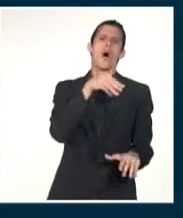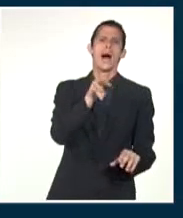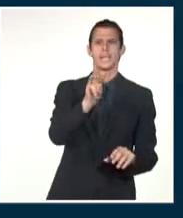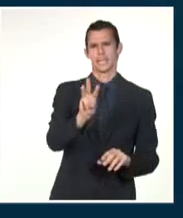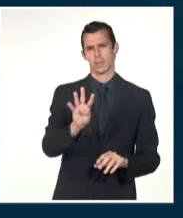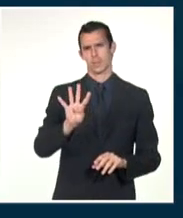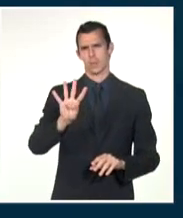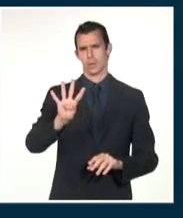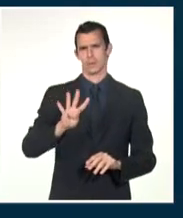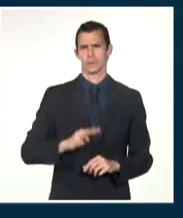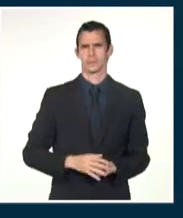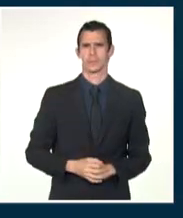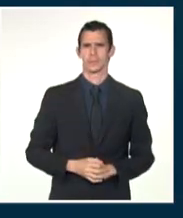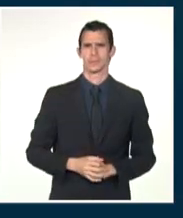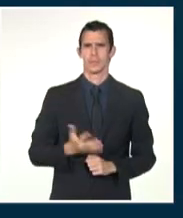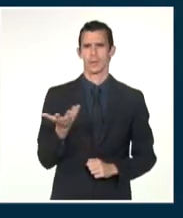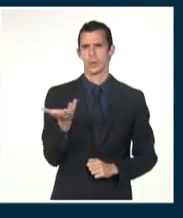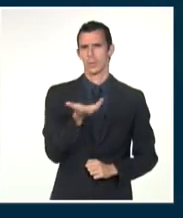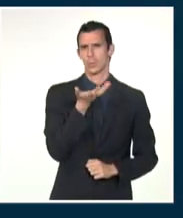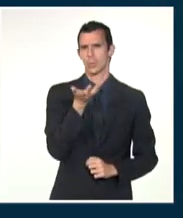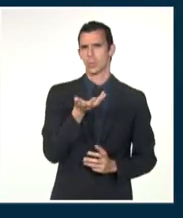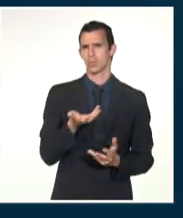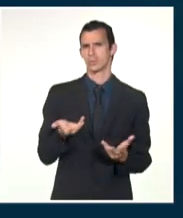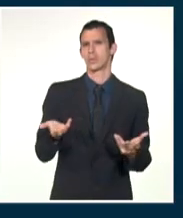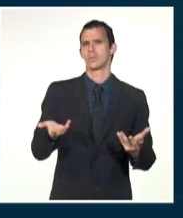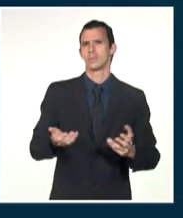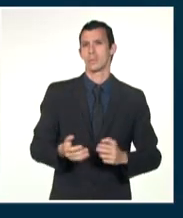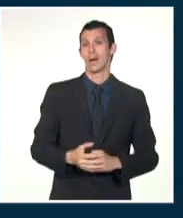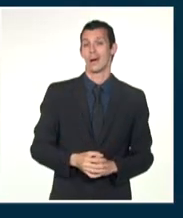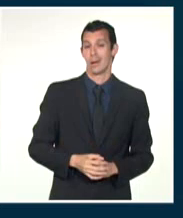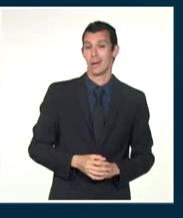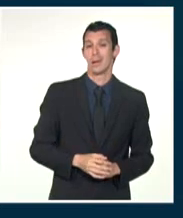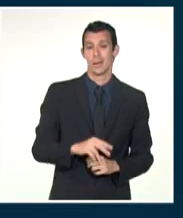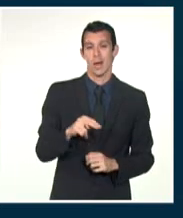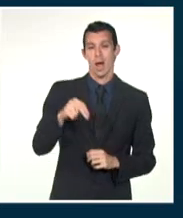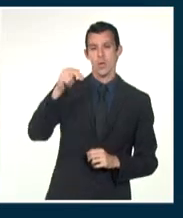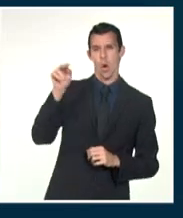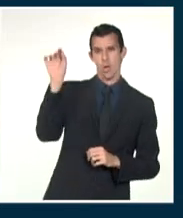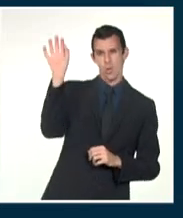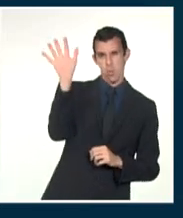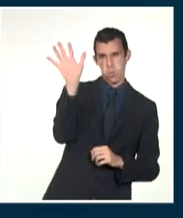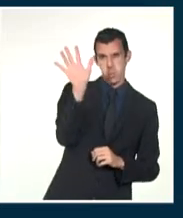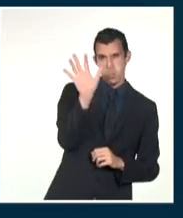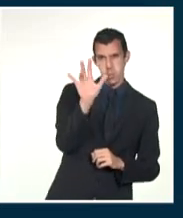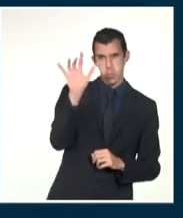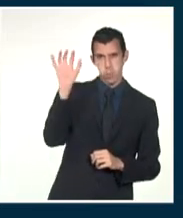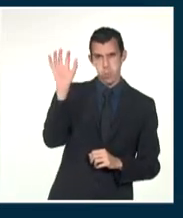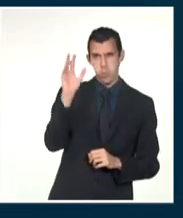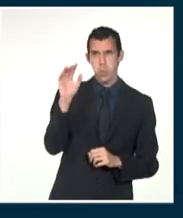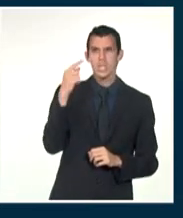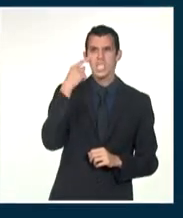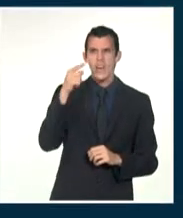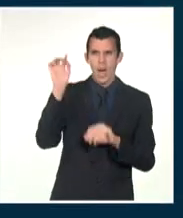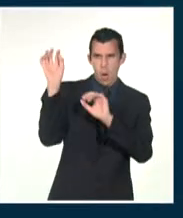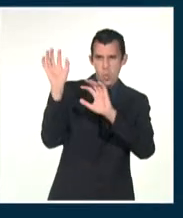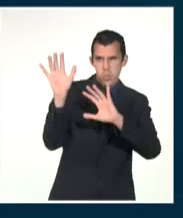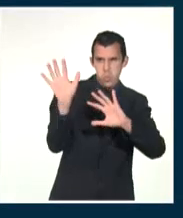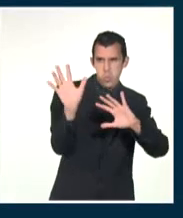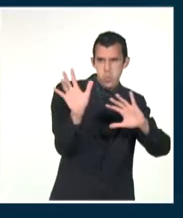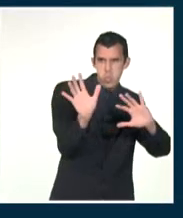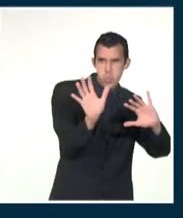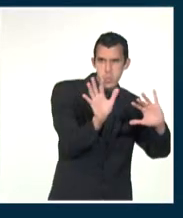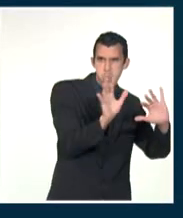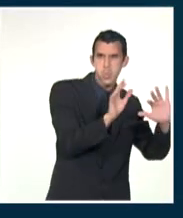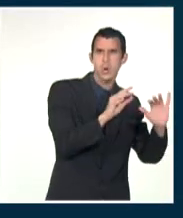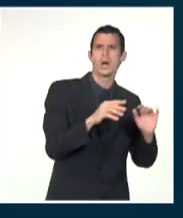celsius. Los vientos serán variables débiles y soplarán del nordeste hacia zonas de la costa norte del occidente y centro del